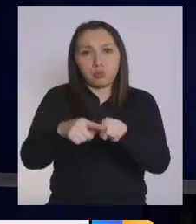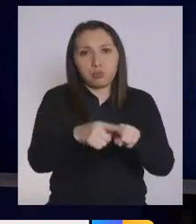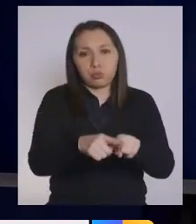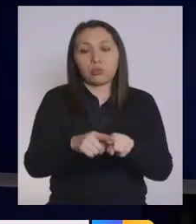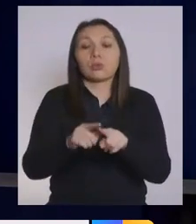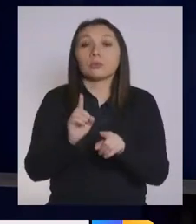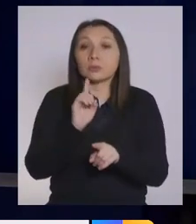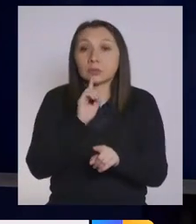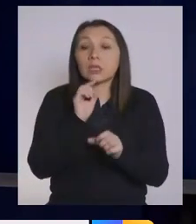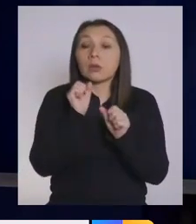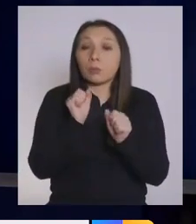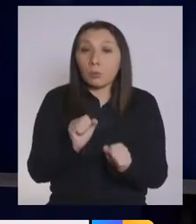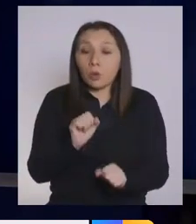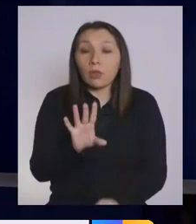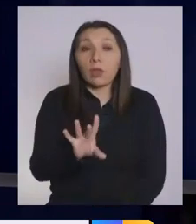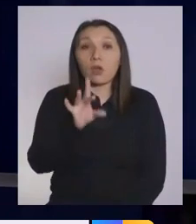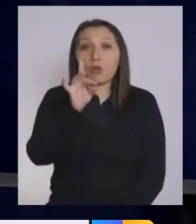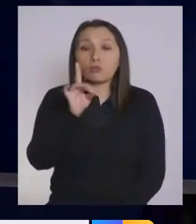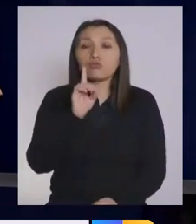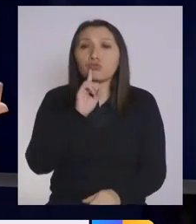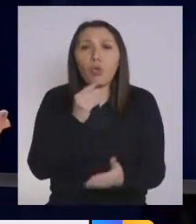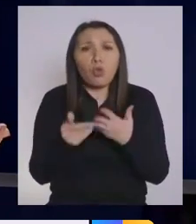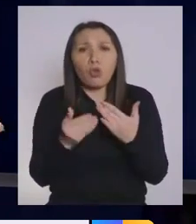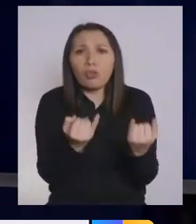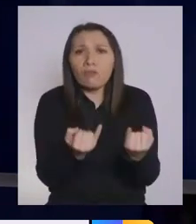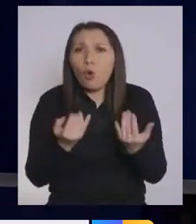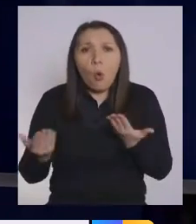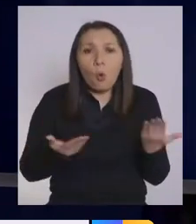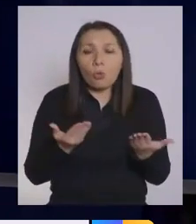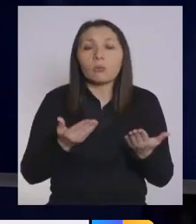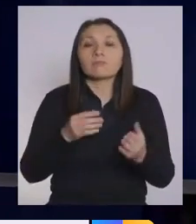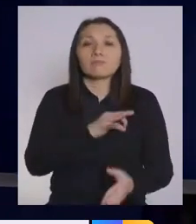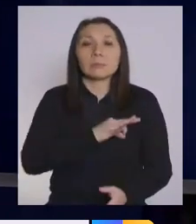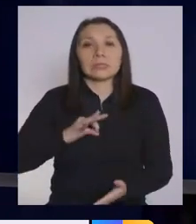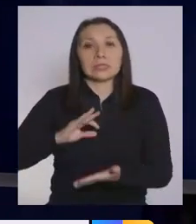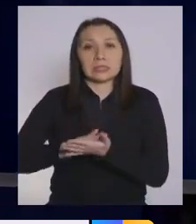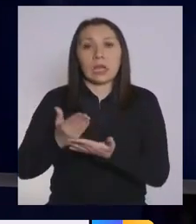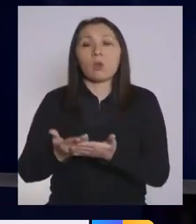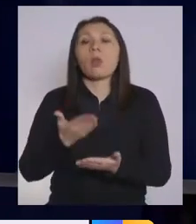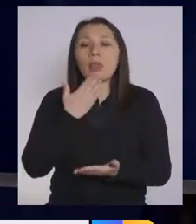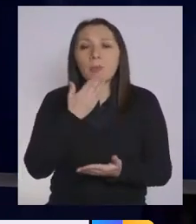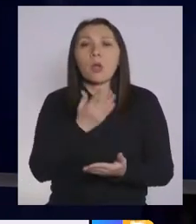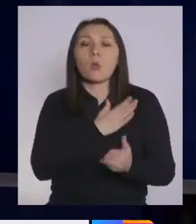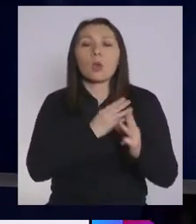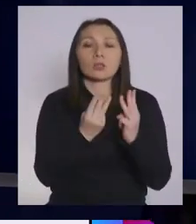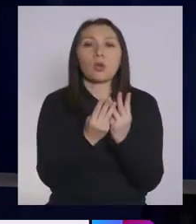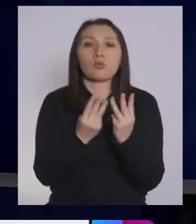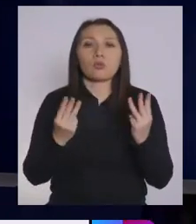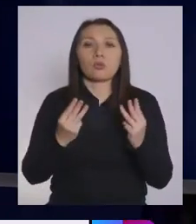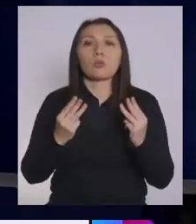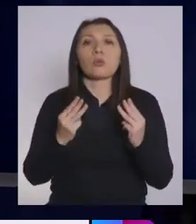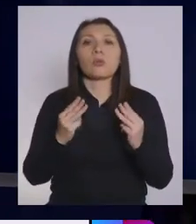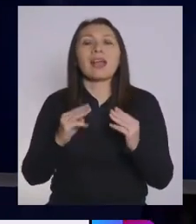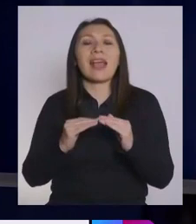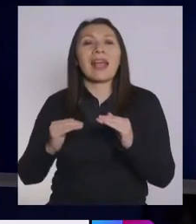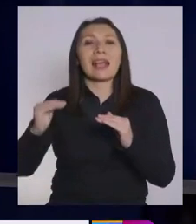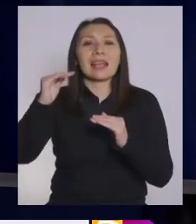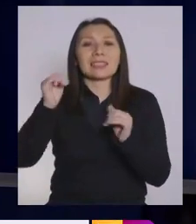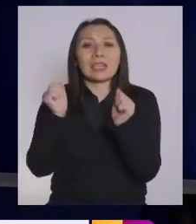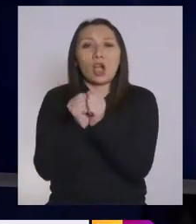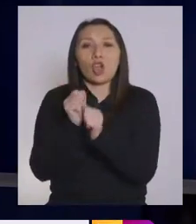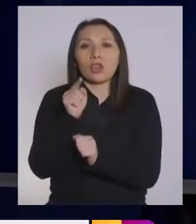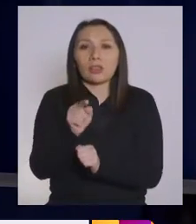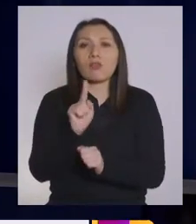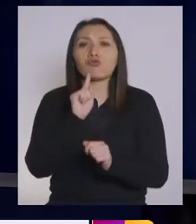Y que van a poder encontrar también tanto en la página web de El Minsal como en nuestra página de El Crece Contigo, que tiene un link